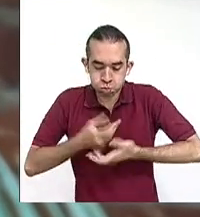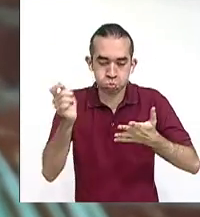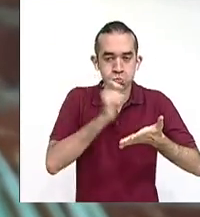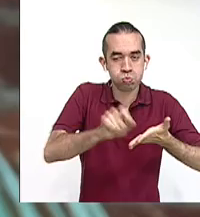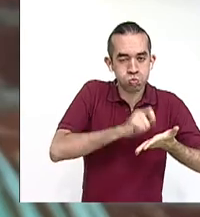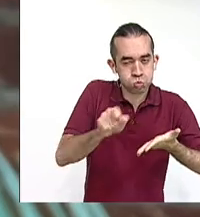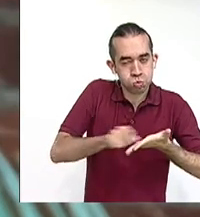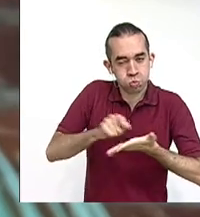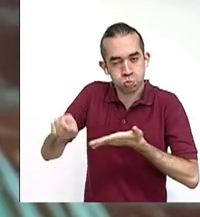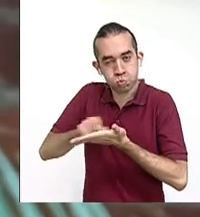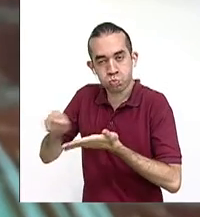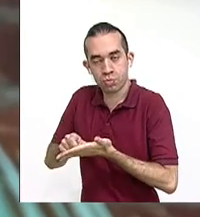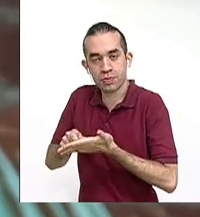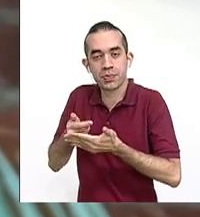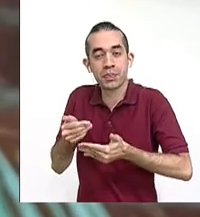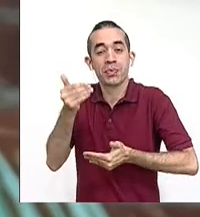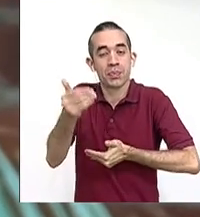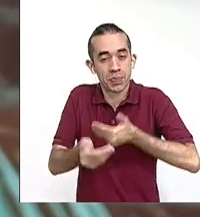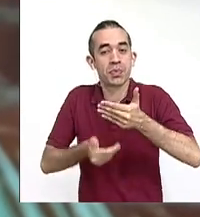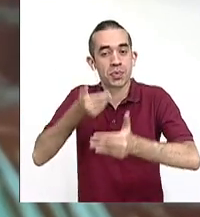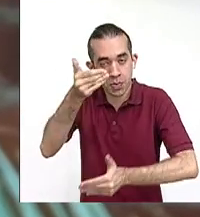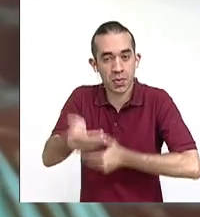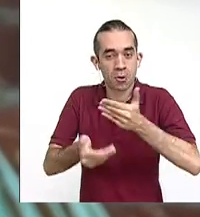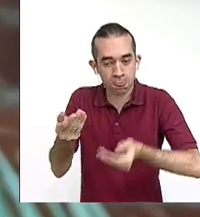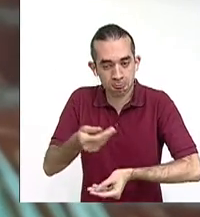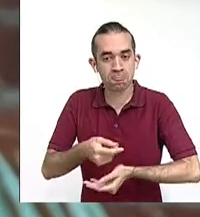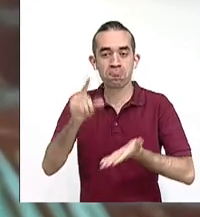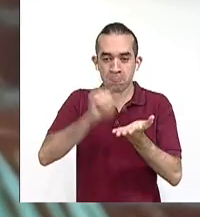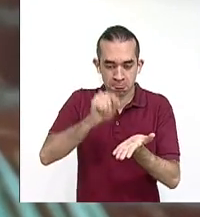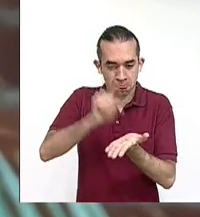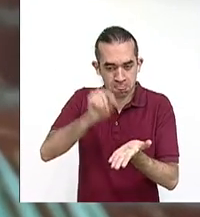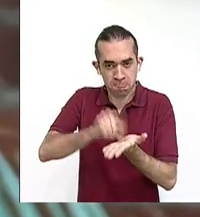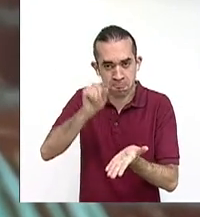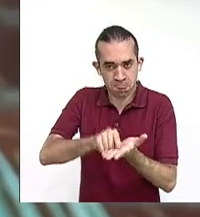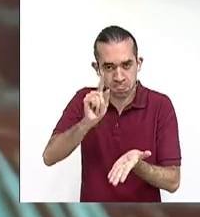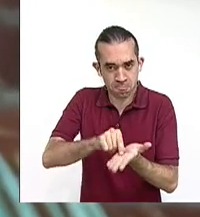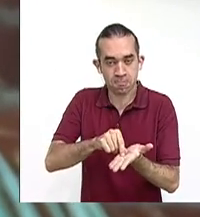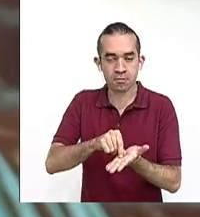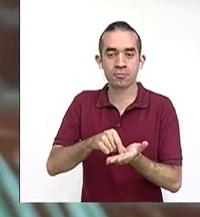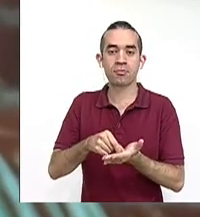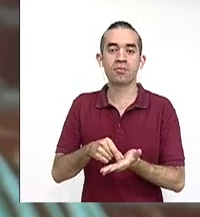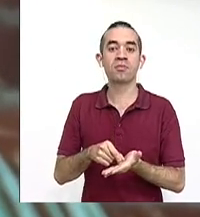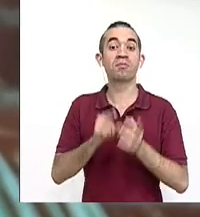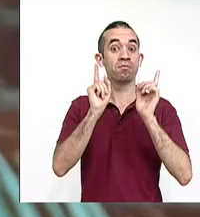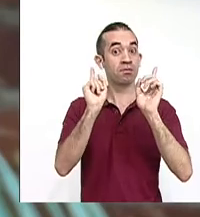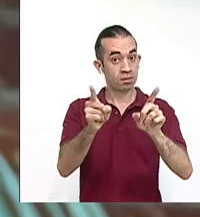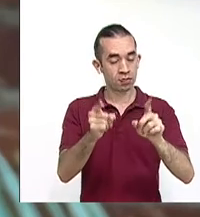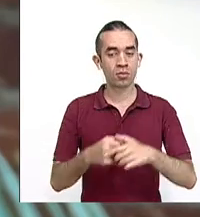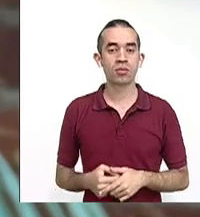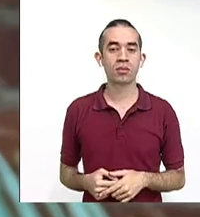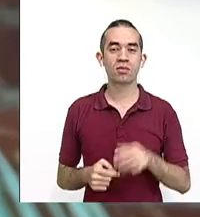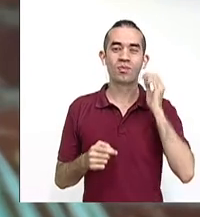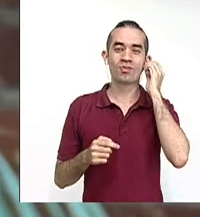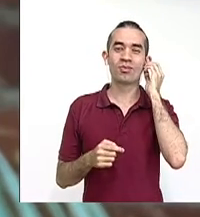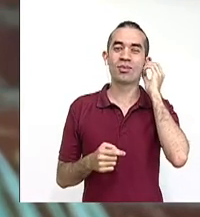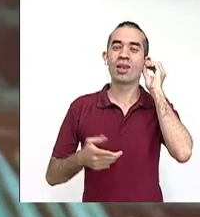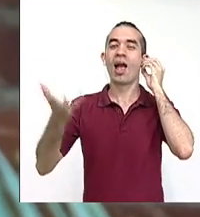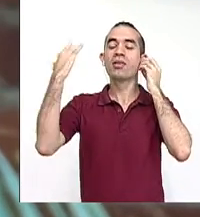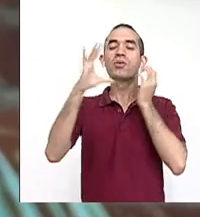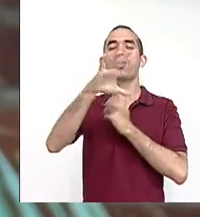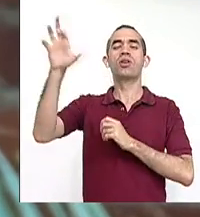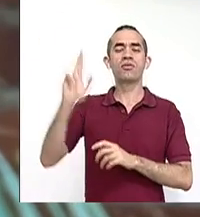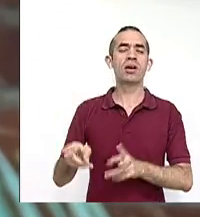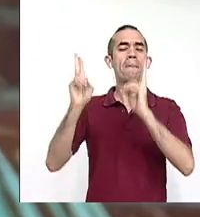carrera que poco a poco y desde un principio va a romper con este ciclo de costumbrismo